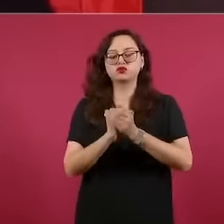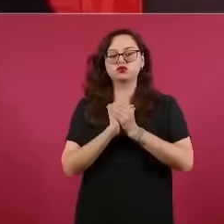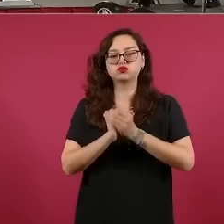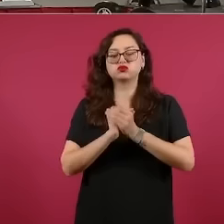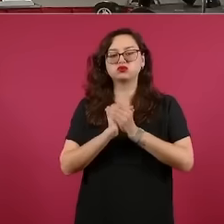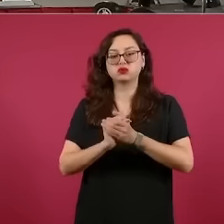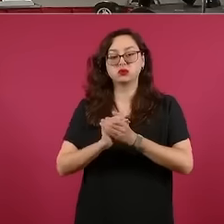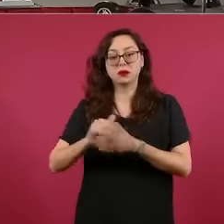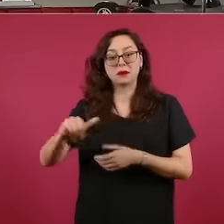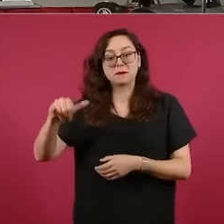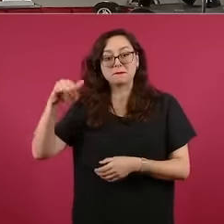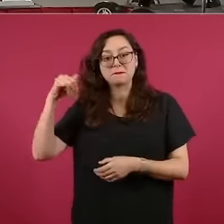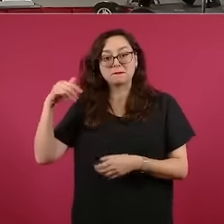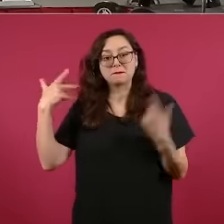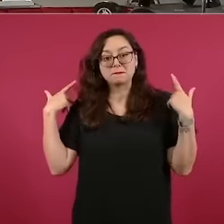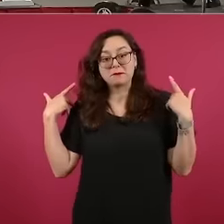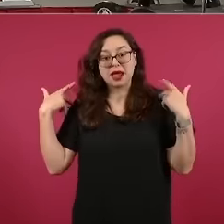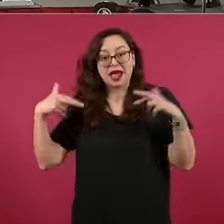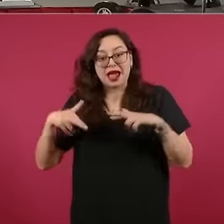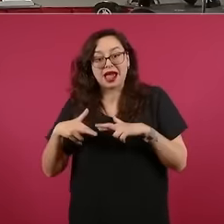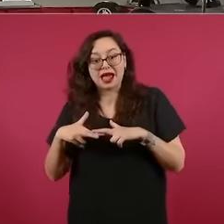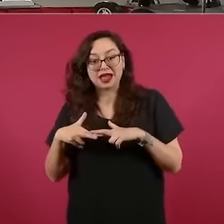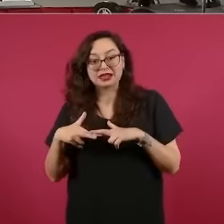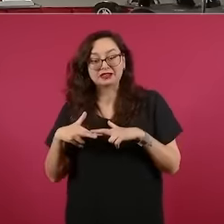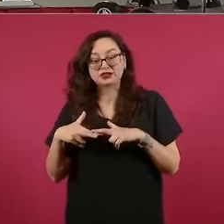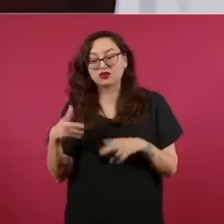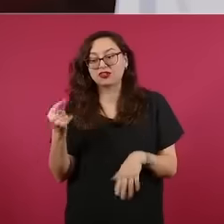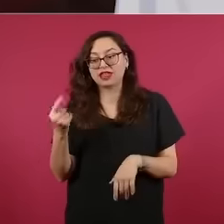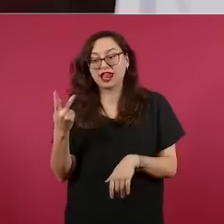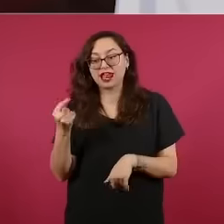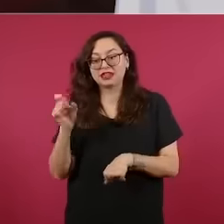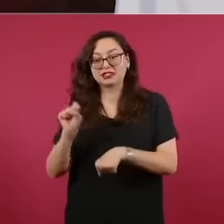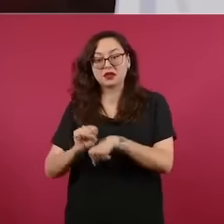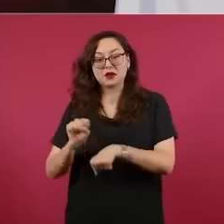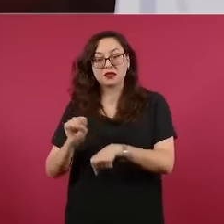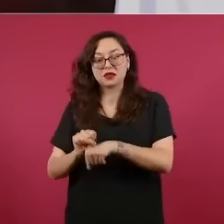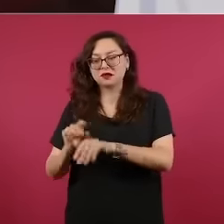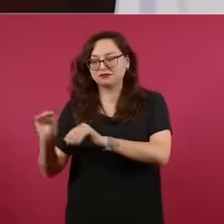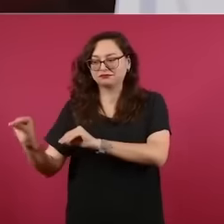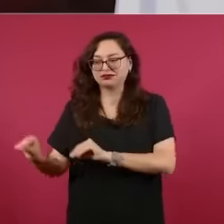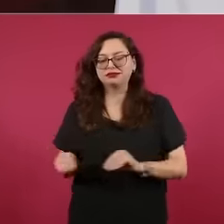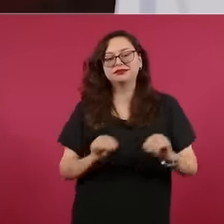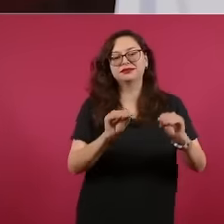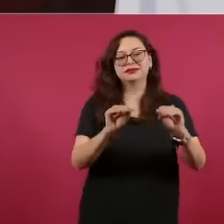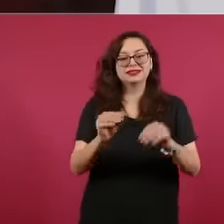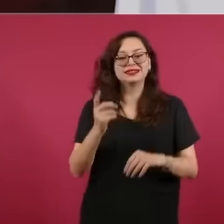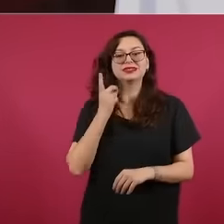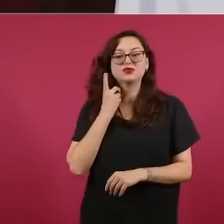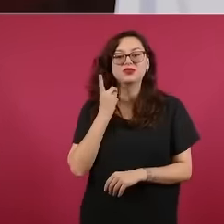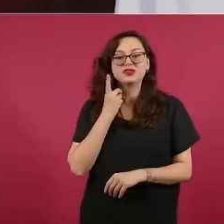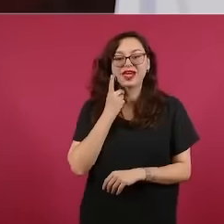de telesecundaria pasa a ser diputado.